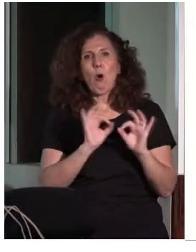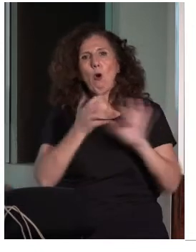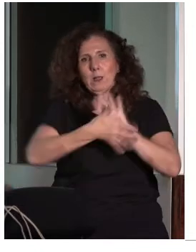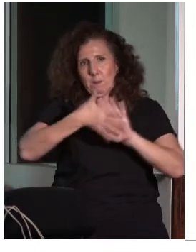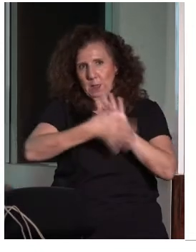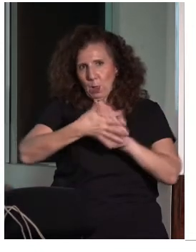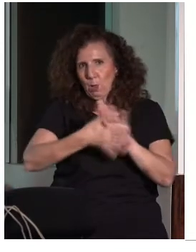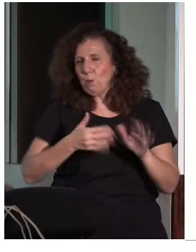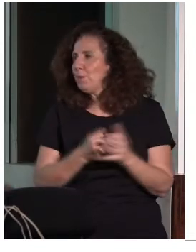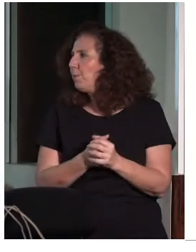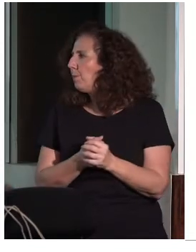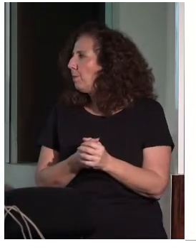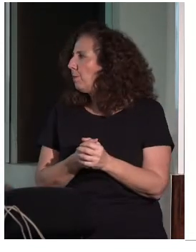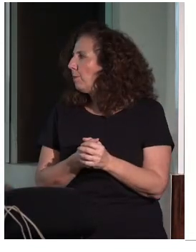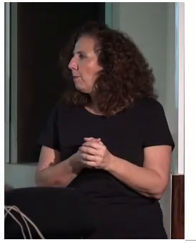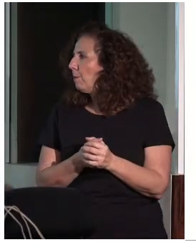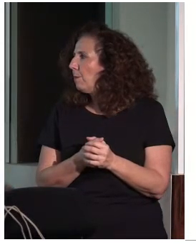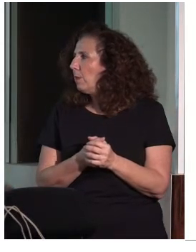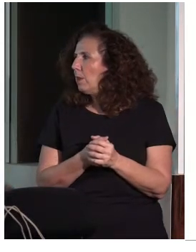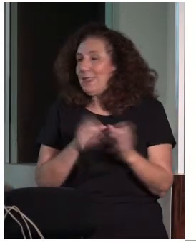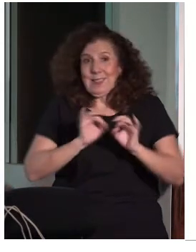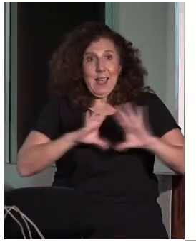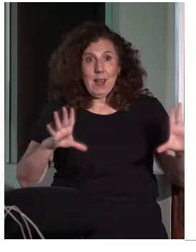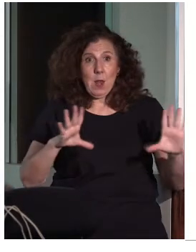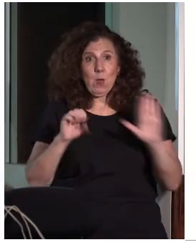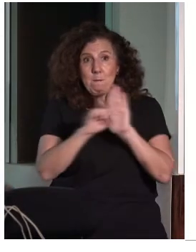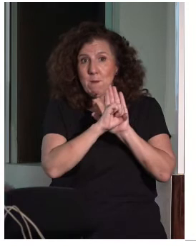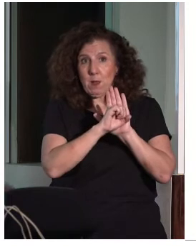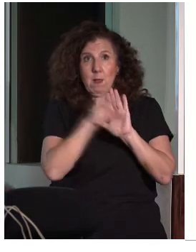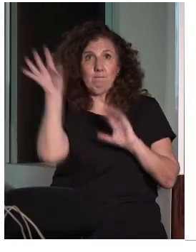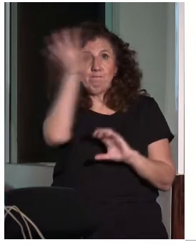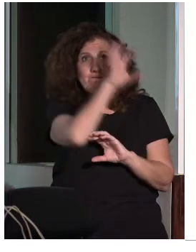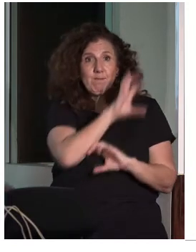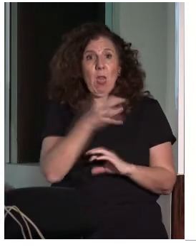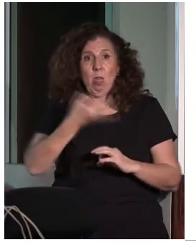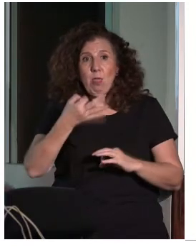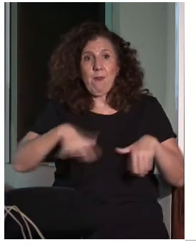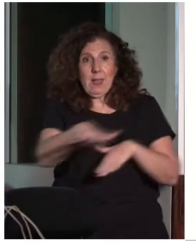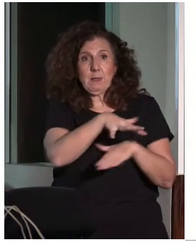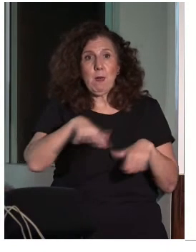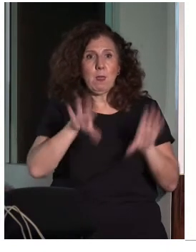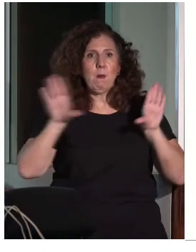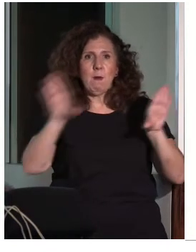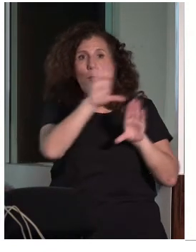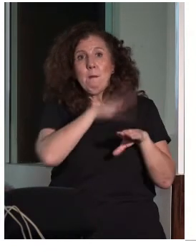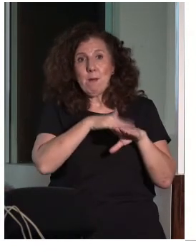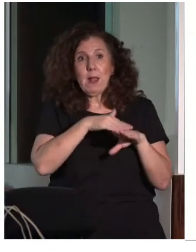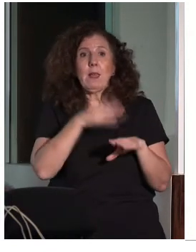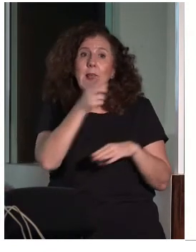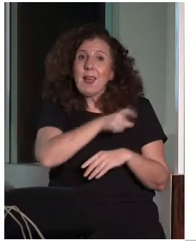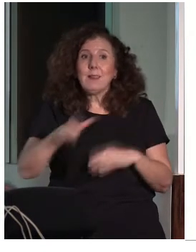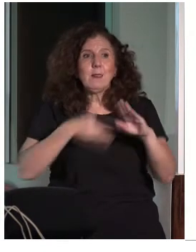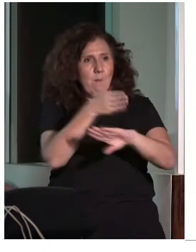Es básico y fundamental que estén publicitados, si no, no se van a usar. No va a ir nadie a estos centros.